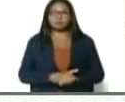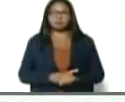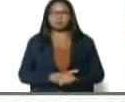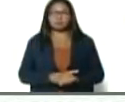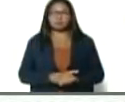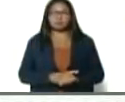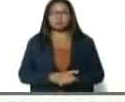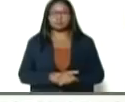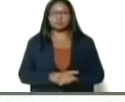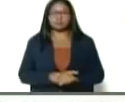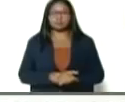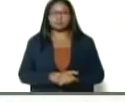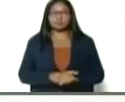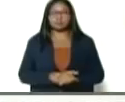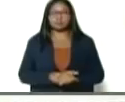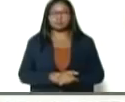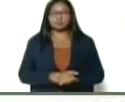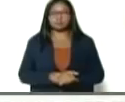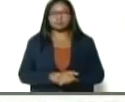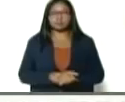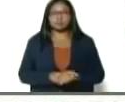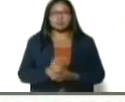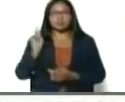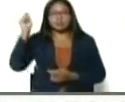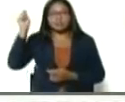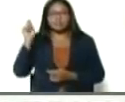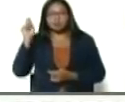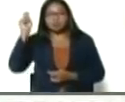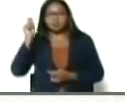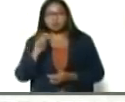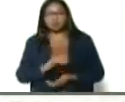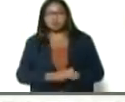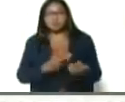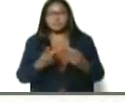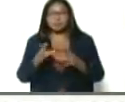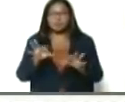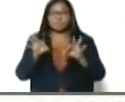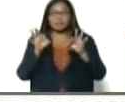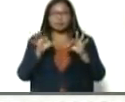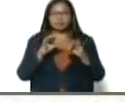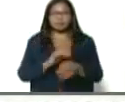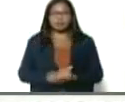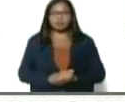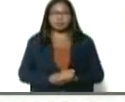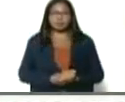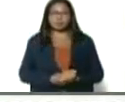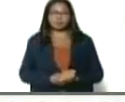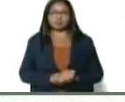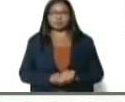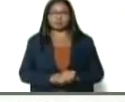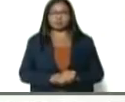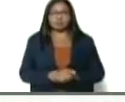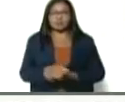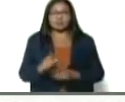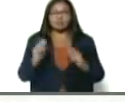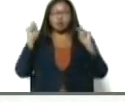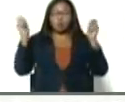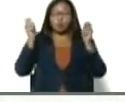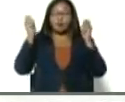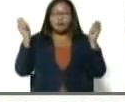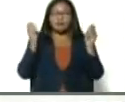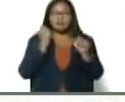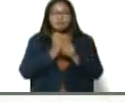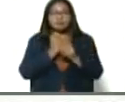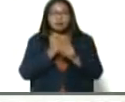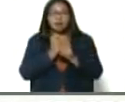el diputado Ricardo Sánchez, invitado especial para esta jornada de trabajo de la